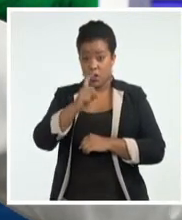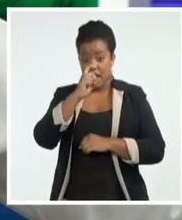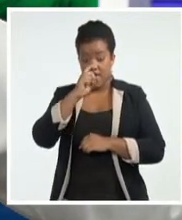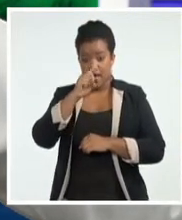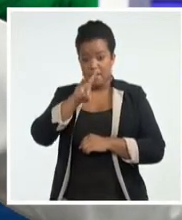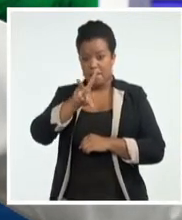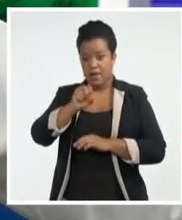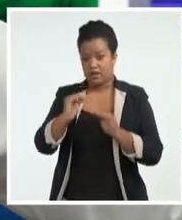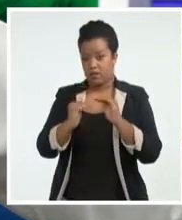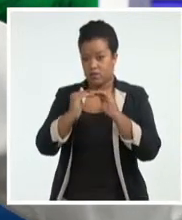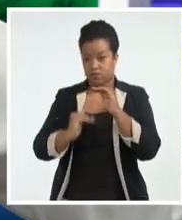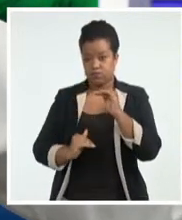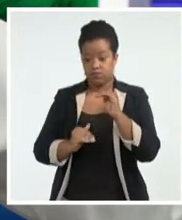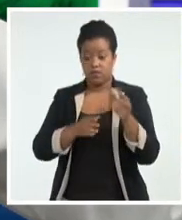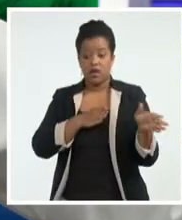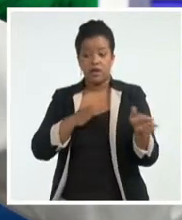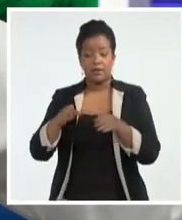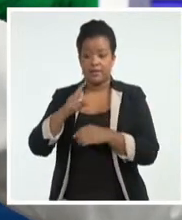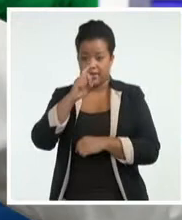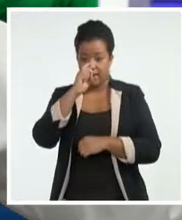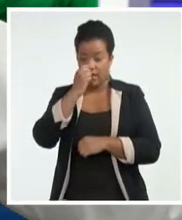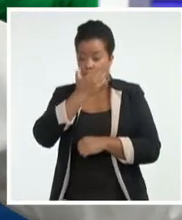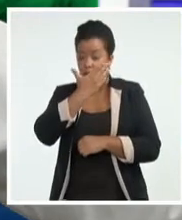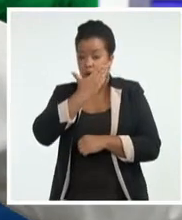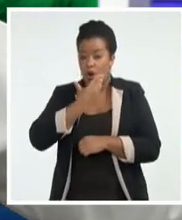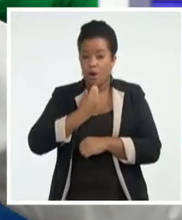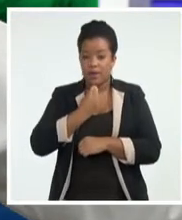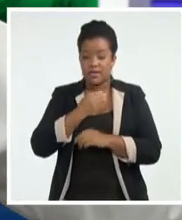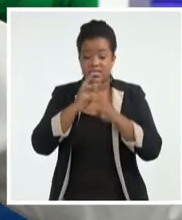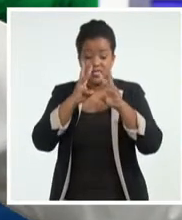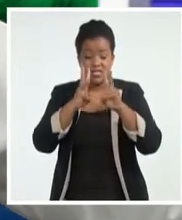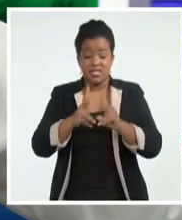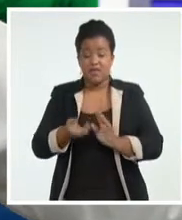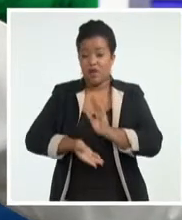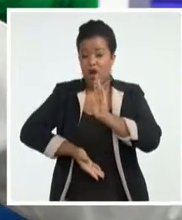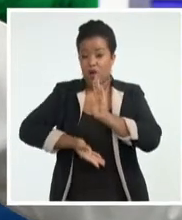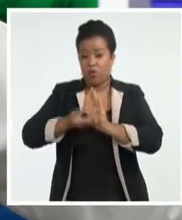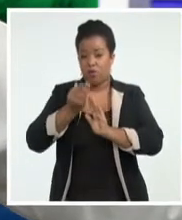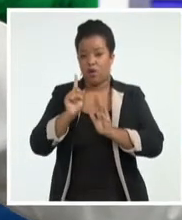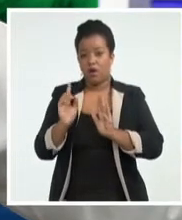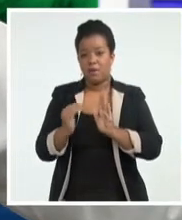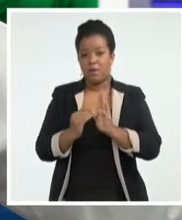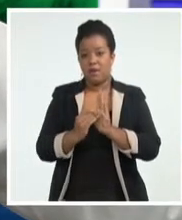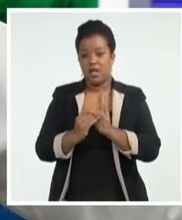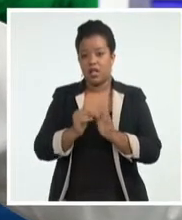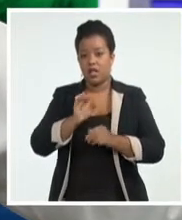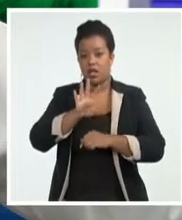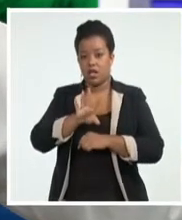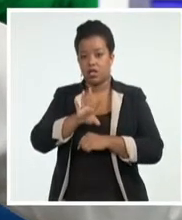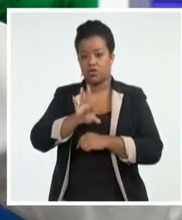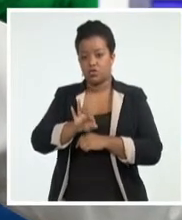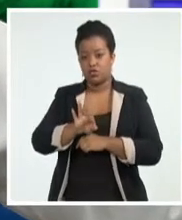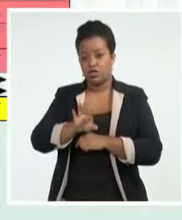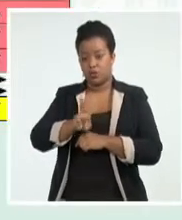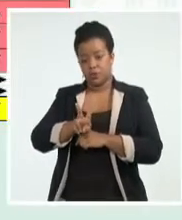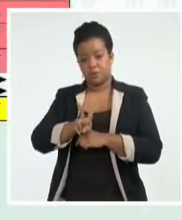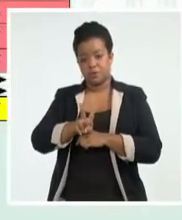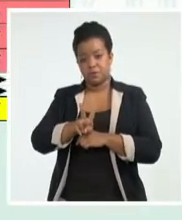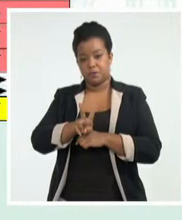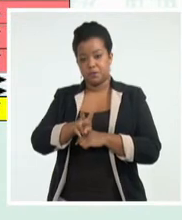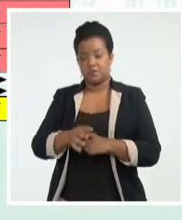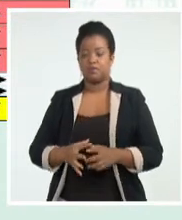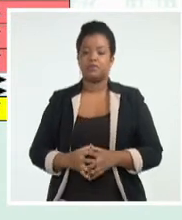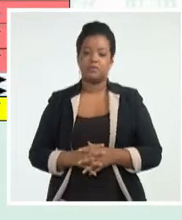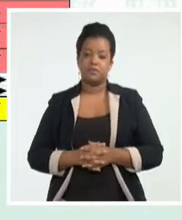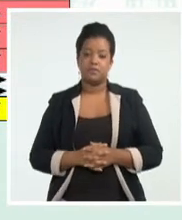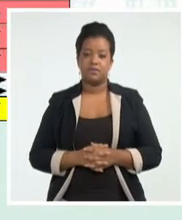años, y en edades pediátricas, la elevada cifra de 1.582. Ante